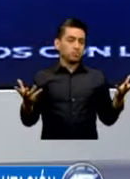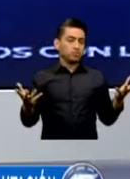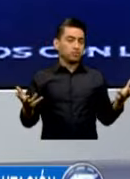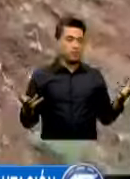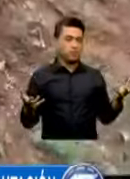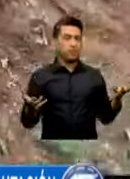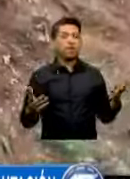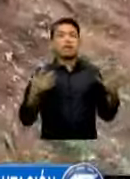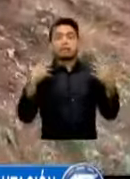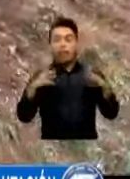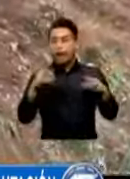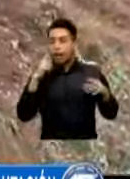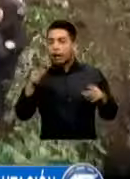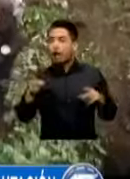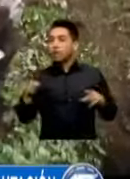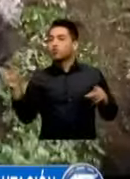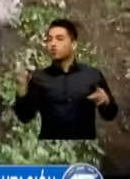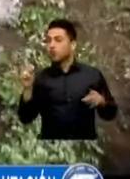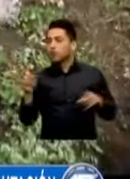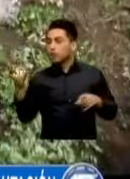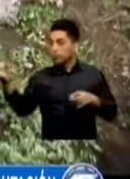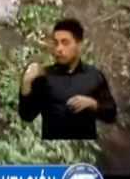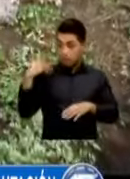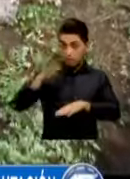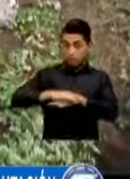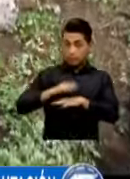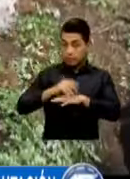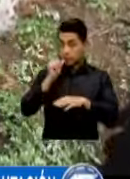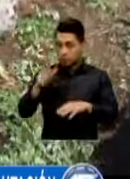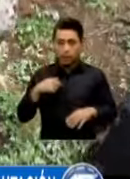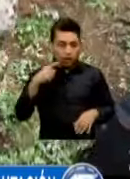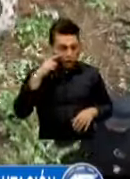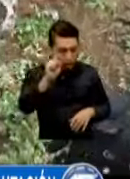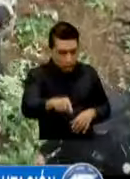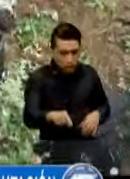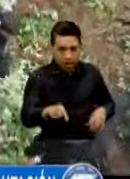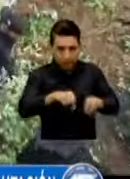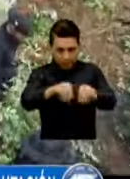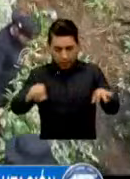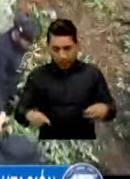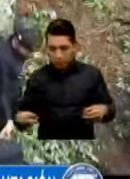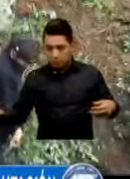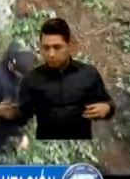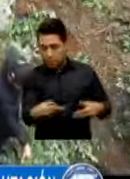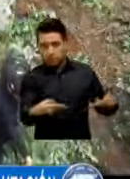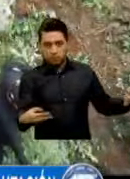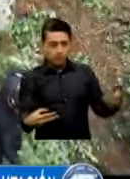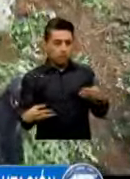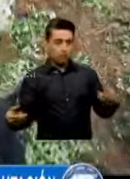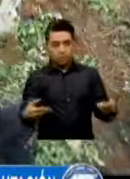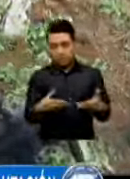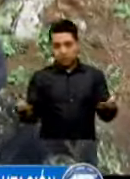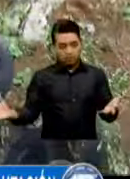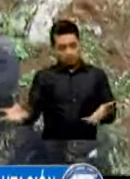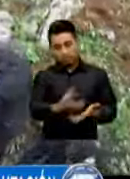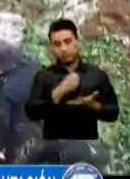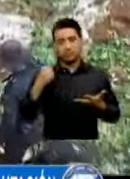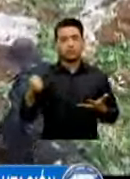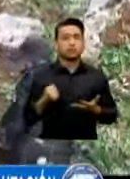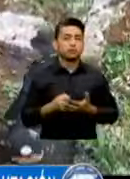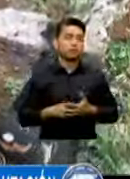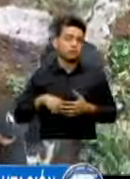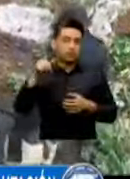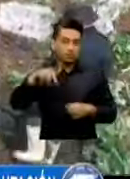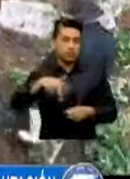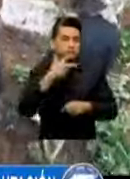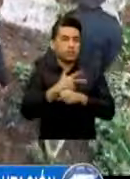Inhabilitado Una Serie De Pistas A Lo Largo Del País De De Tal Manera Que Es Un País Que No Está